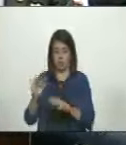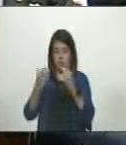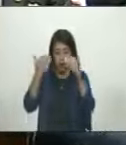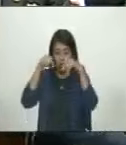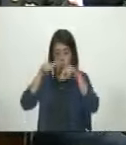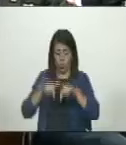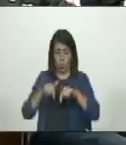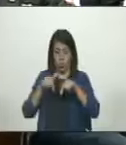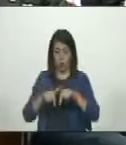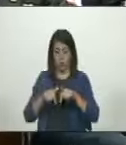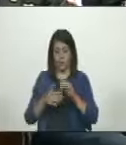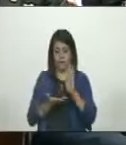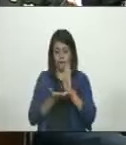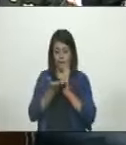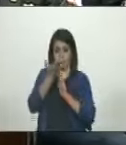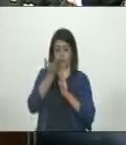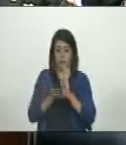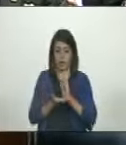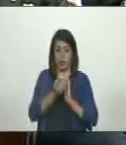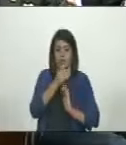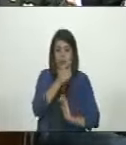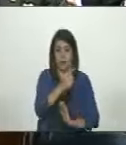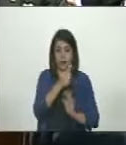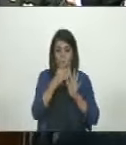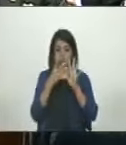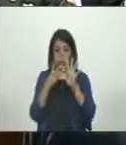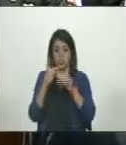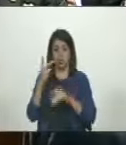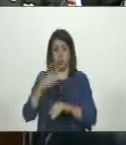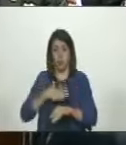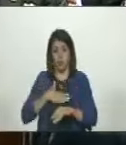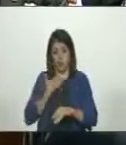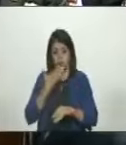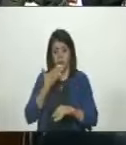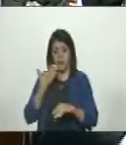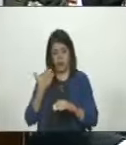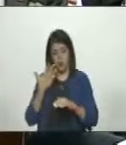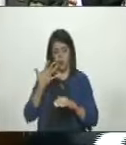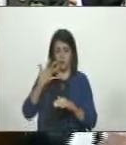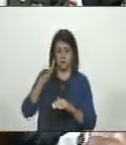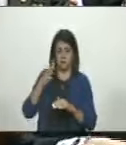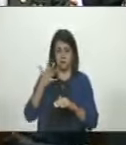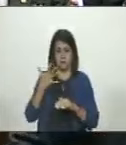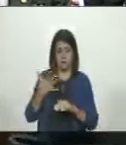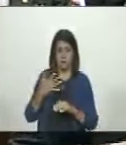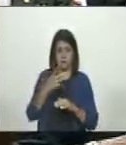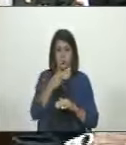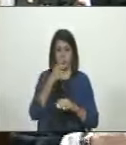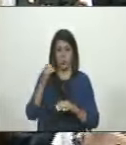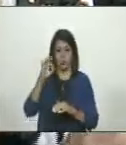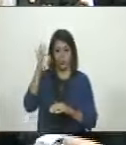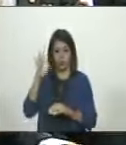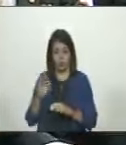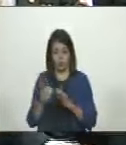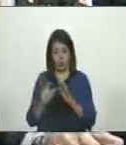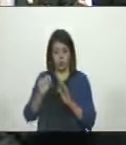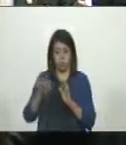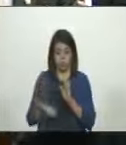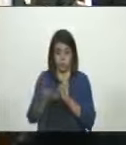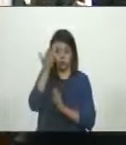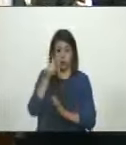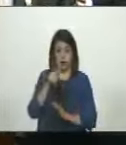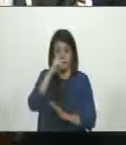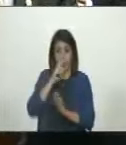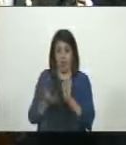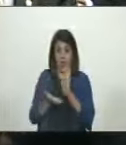en lo que va de año a 182, que podría cerrar más o menos para 200% la inflación para este